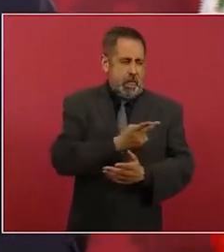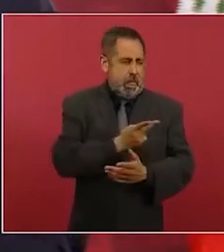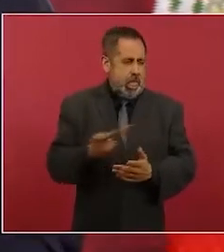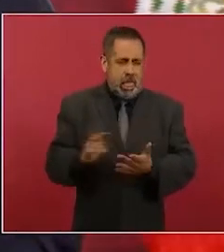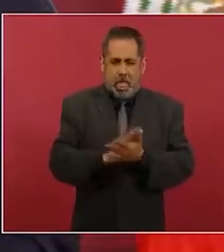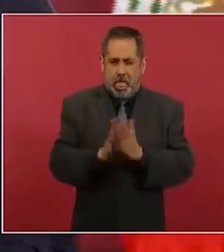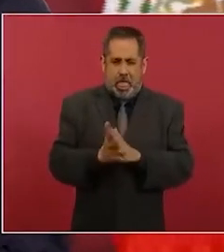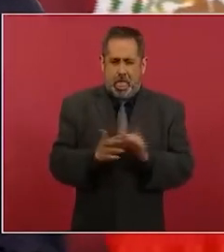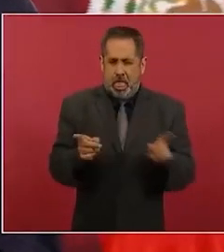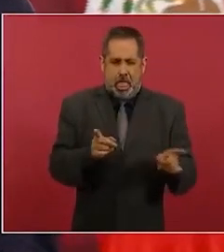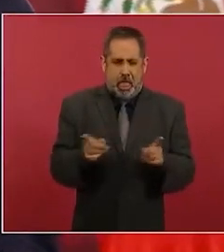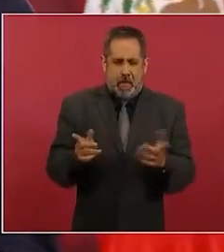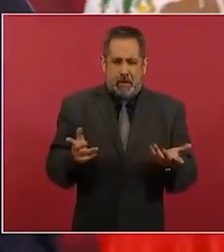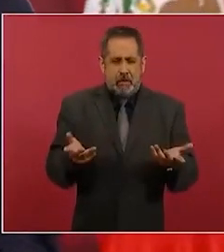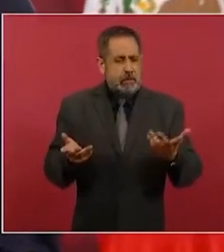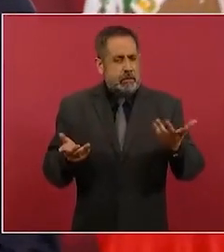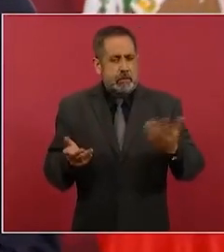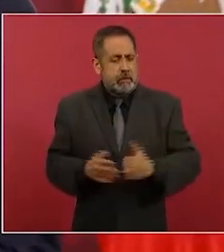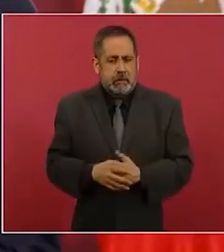una